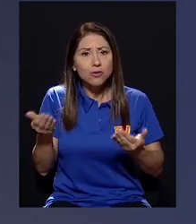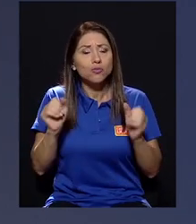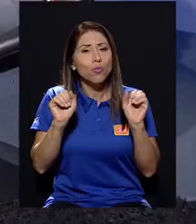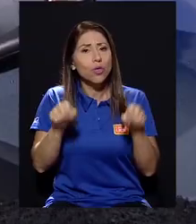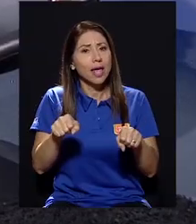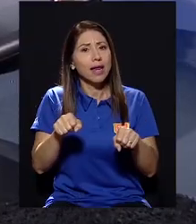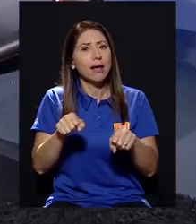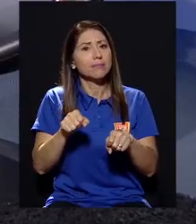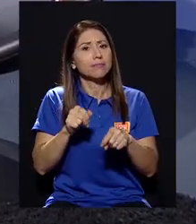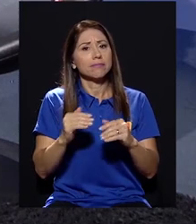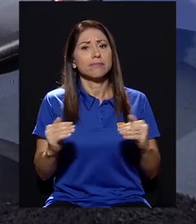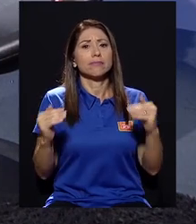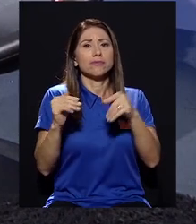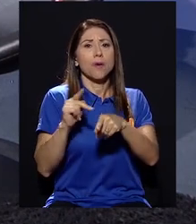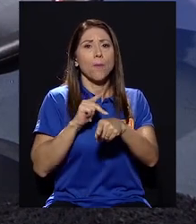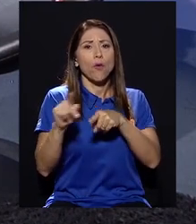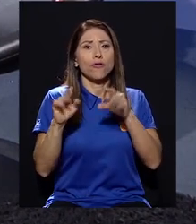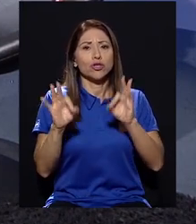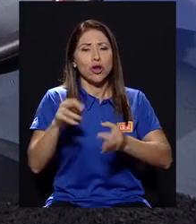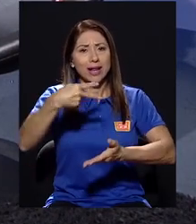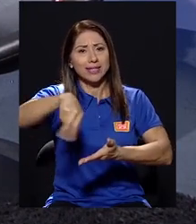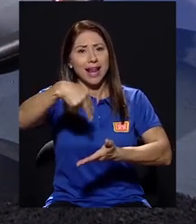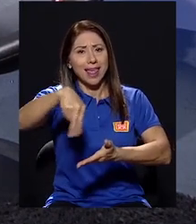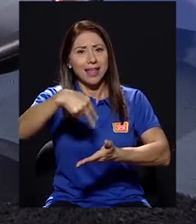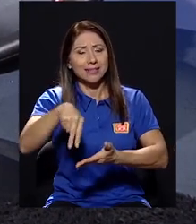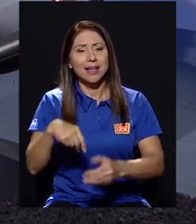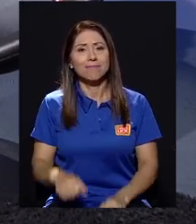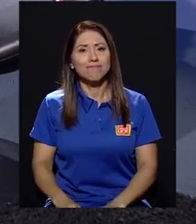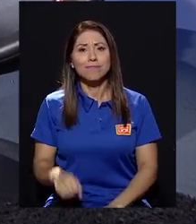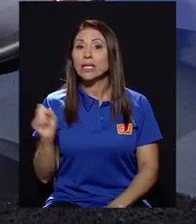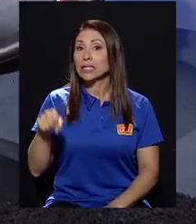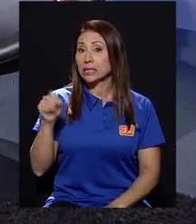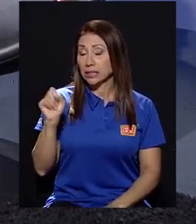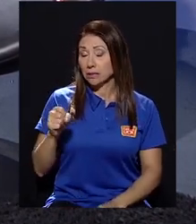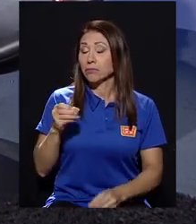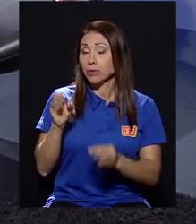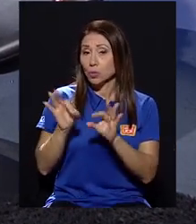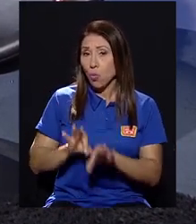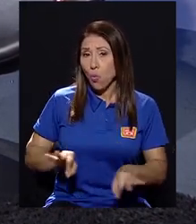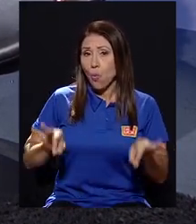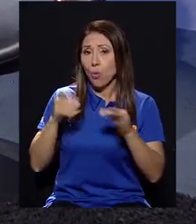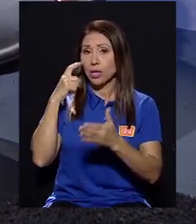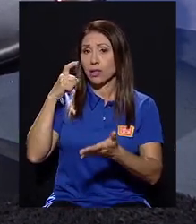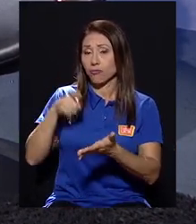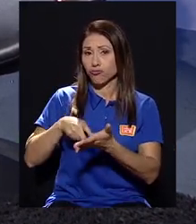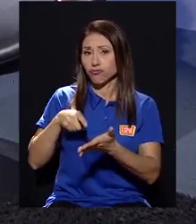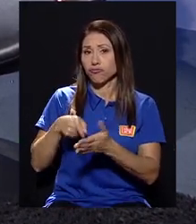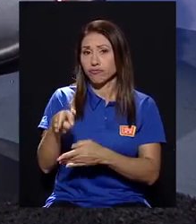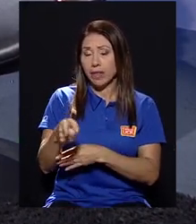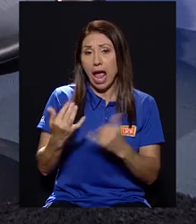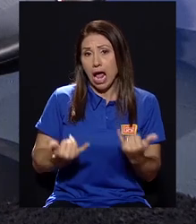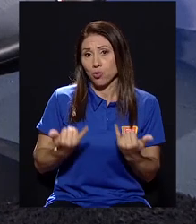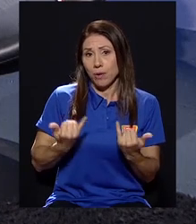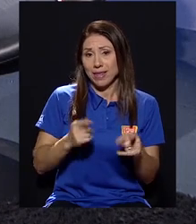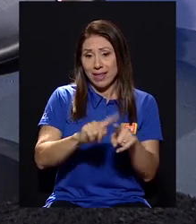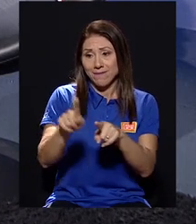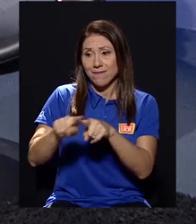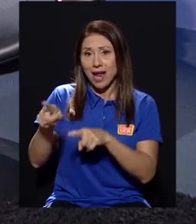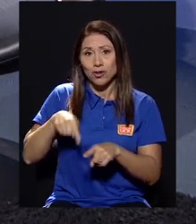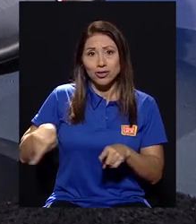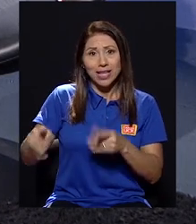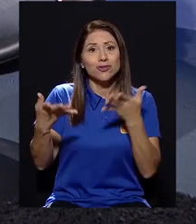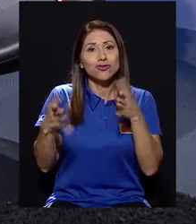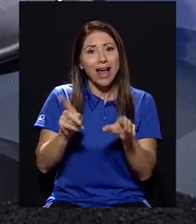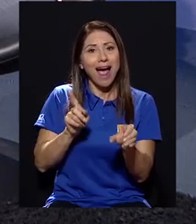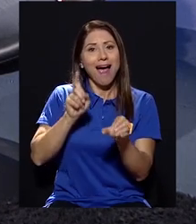profesionales de la danza. Sí, eso es algo de destacar. Inclusive actualmente ya hay varios que están